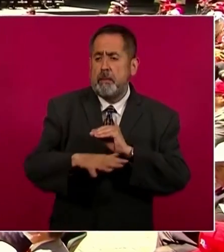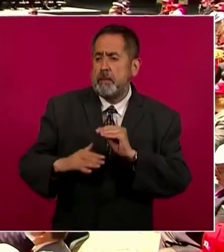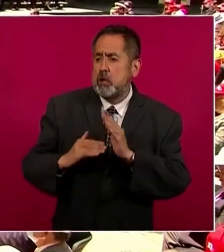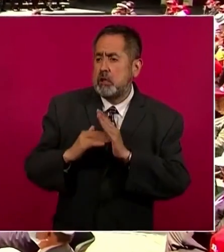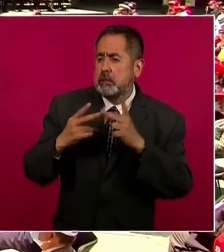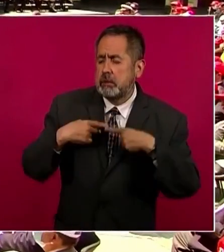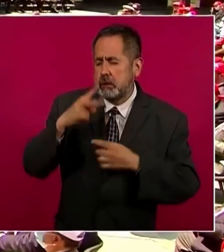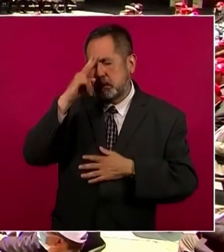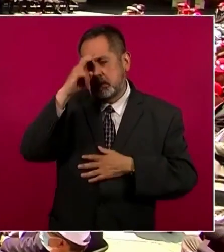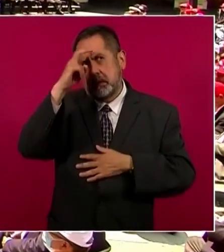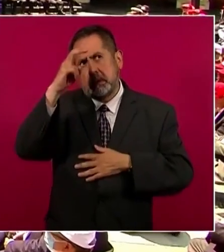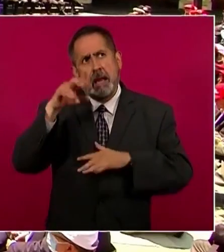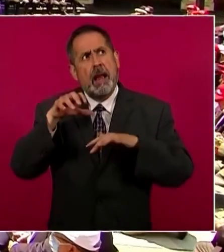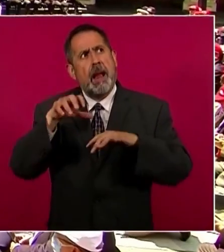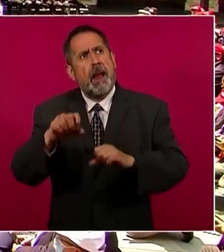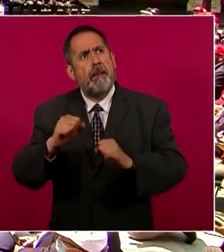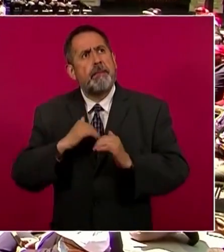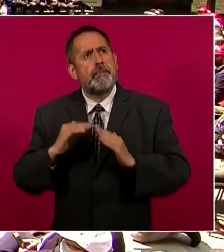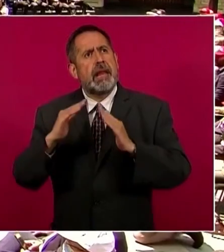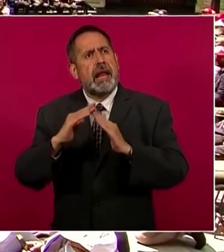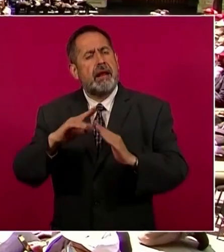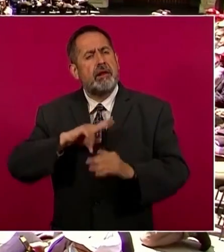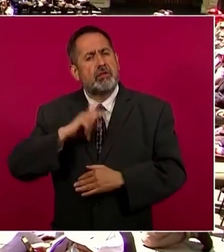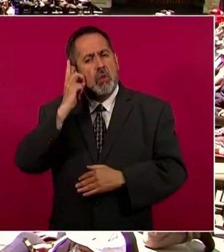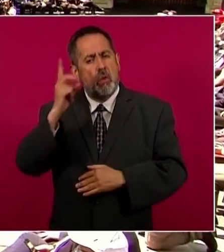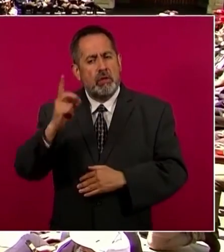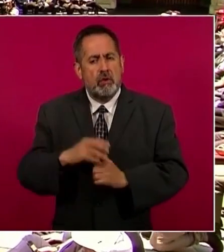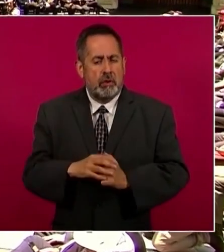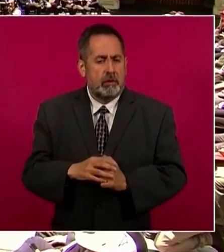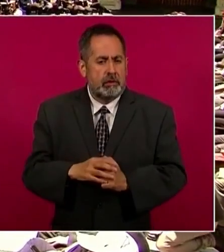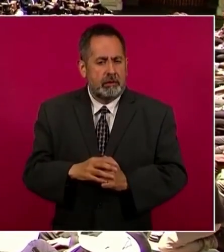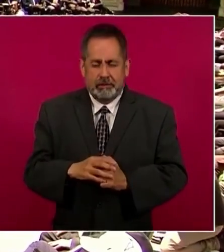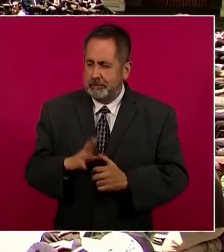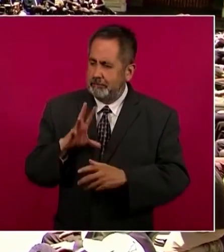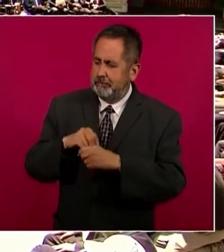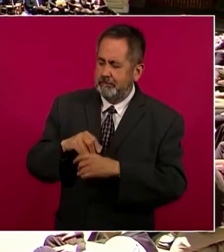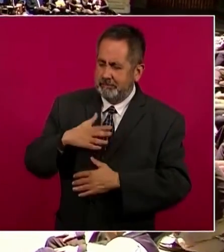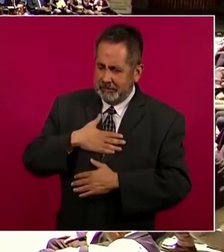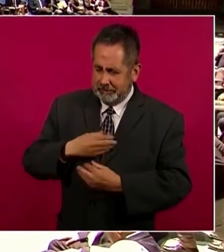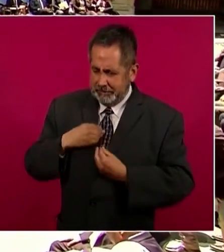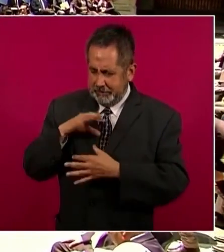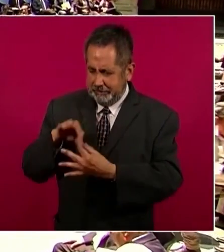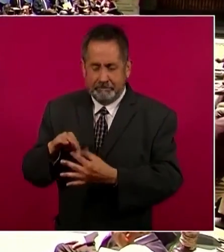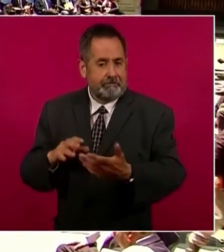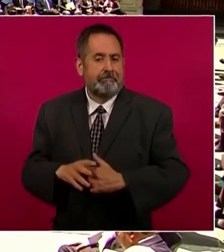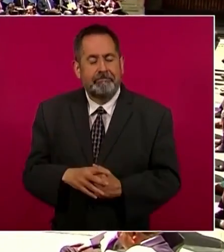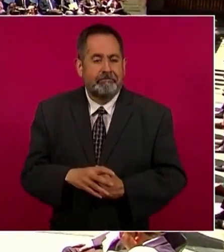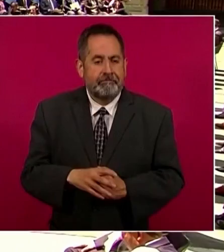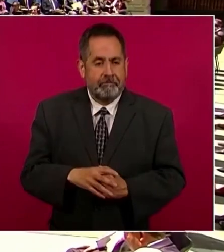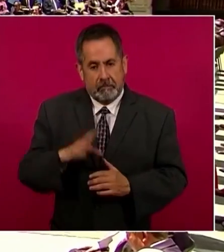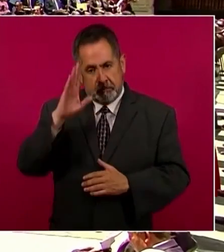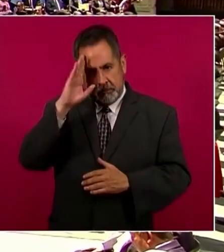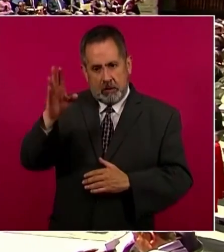su casa propia, su segunda piel. Saludo al